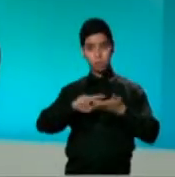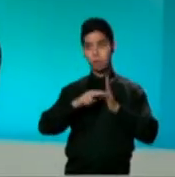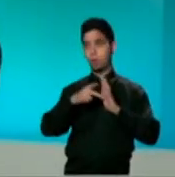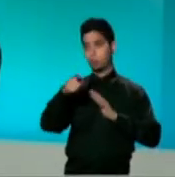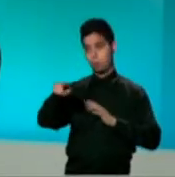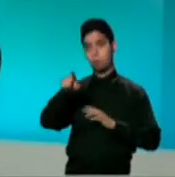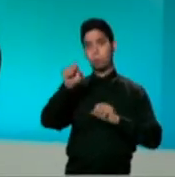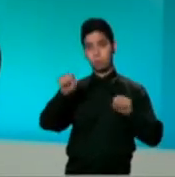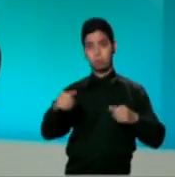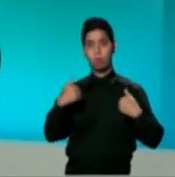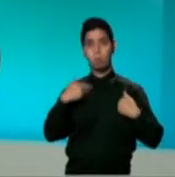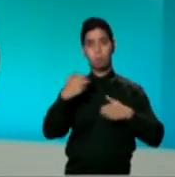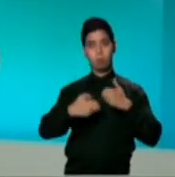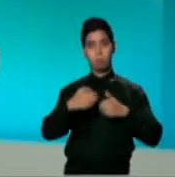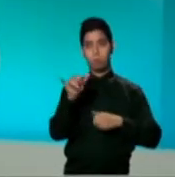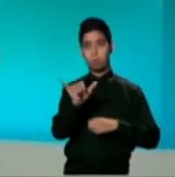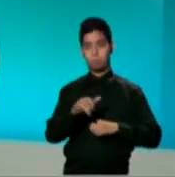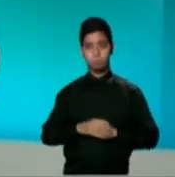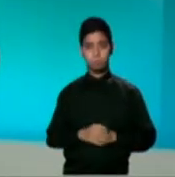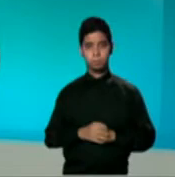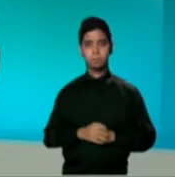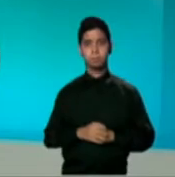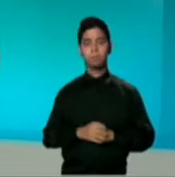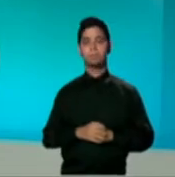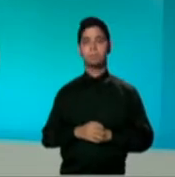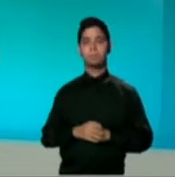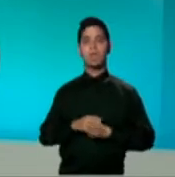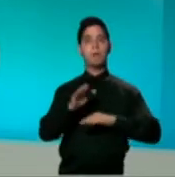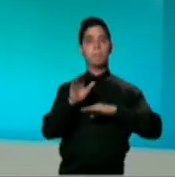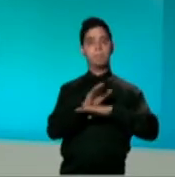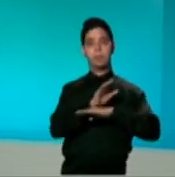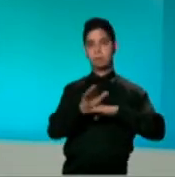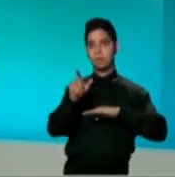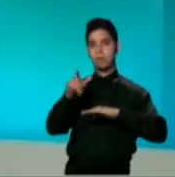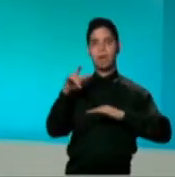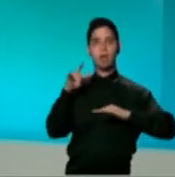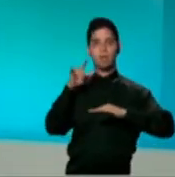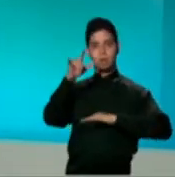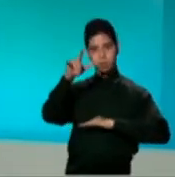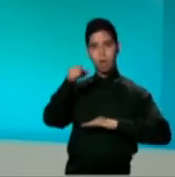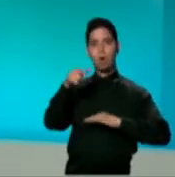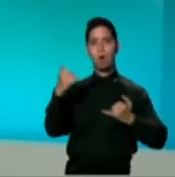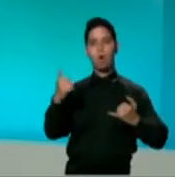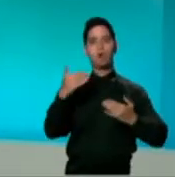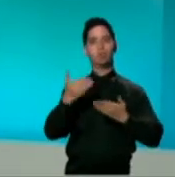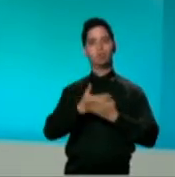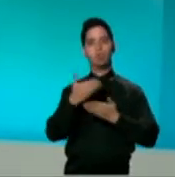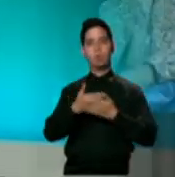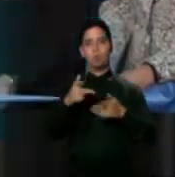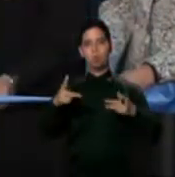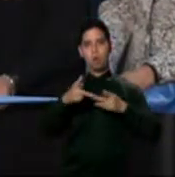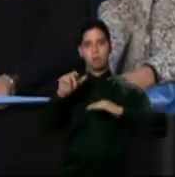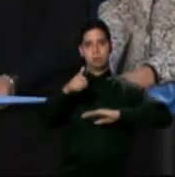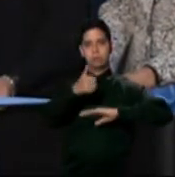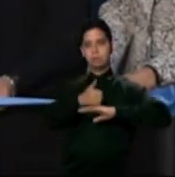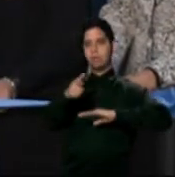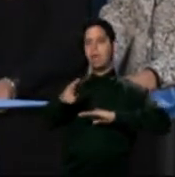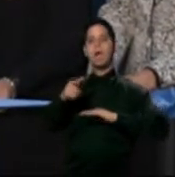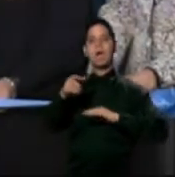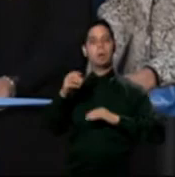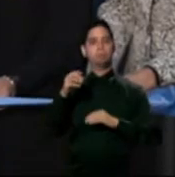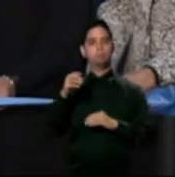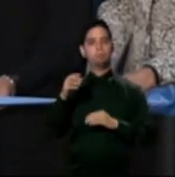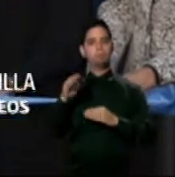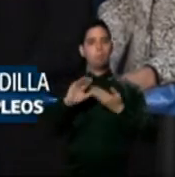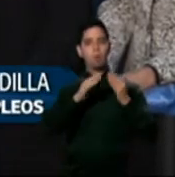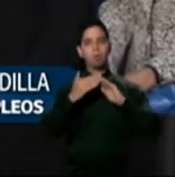Entre tanto, la empresa aeronáutica y de defensa Lockheed Martin inauguró hoy sus nuevas instalaciones en el municipio de Aguadilla con miras a